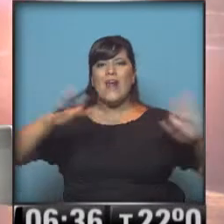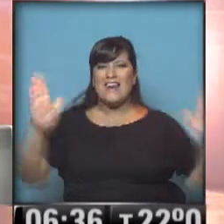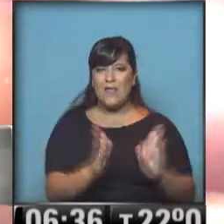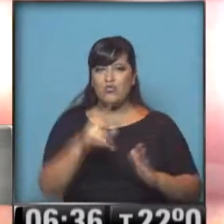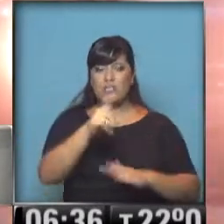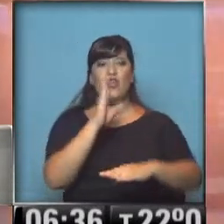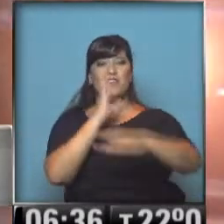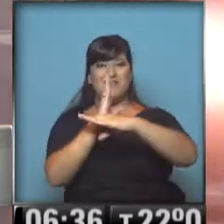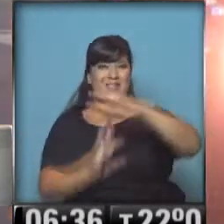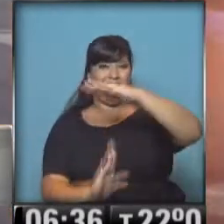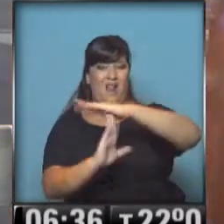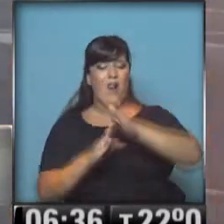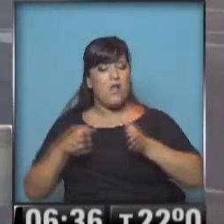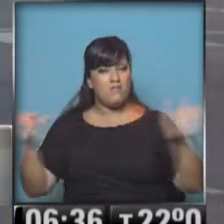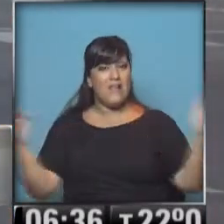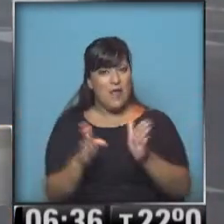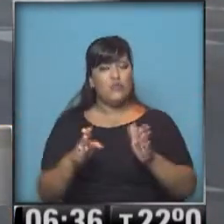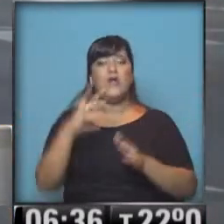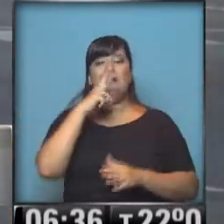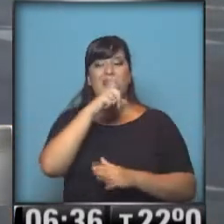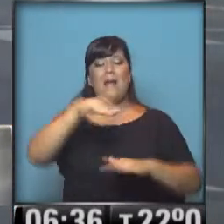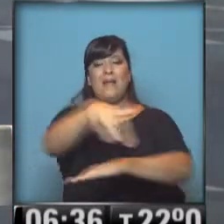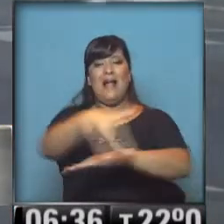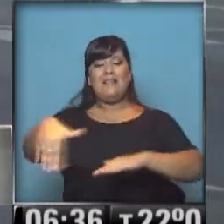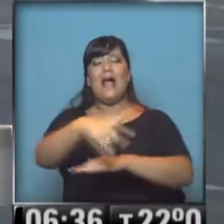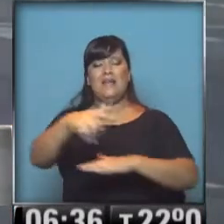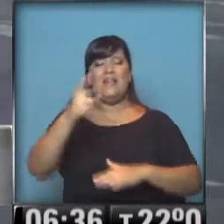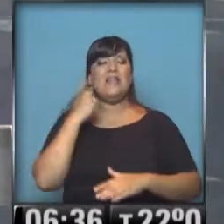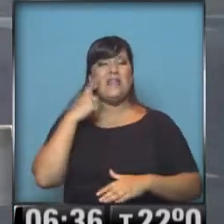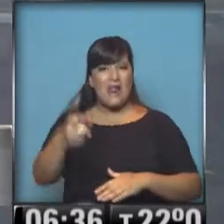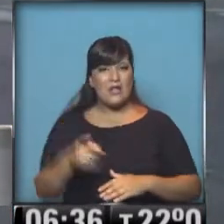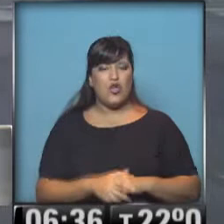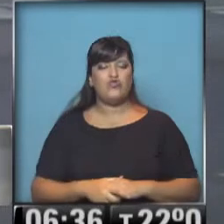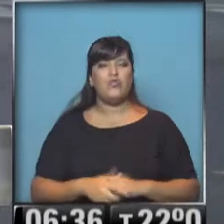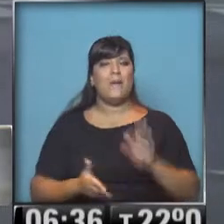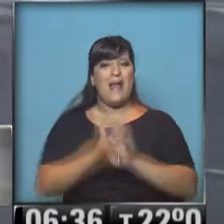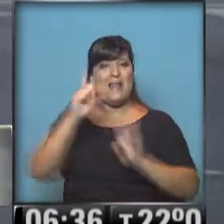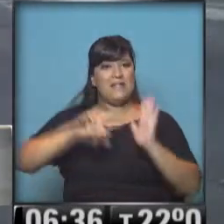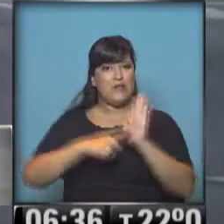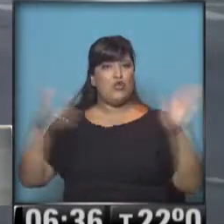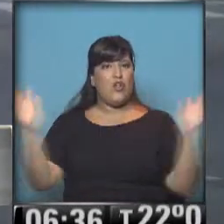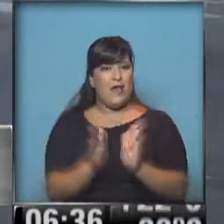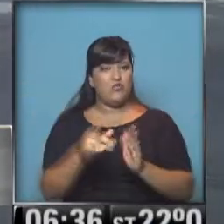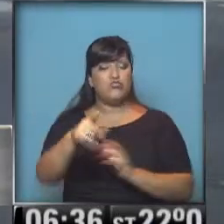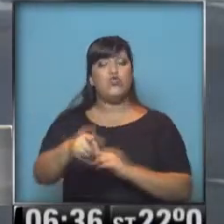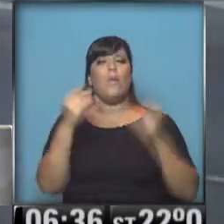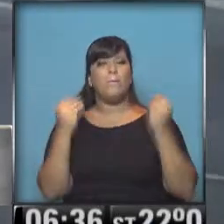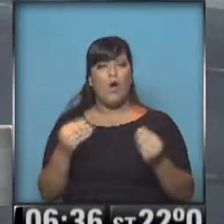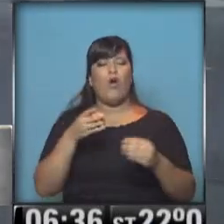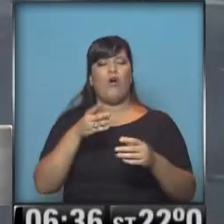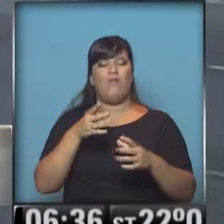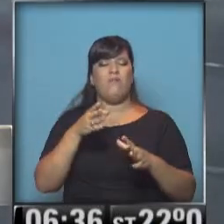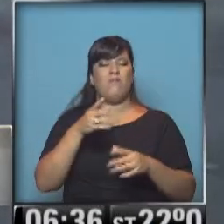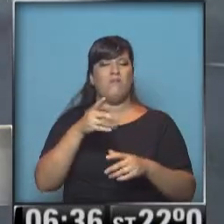el central, entre Avenida La Plata y Entre Ríos, hacia el centro, por la construcción del carril exclusivo para el transporte público